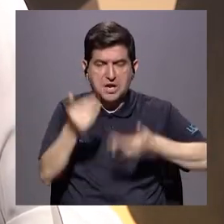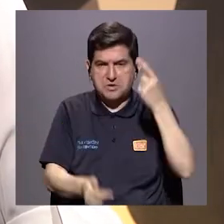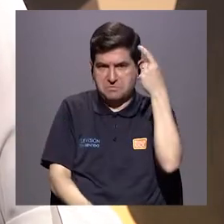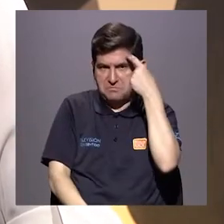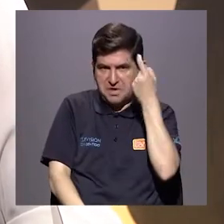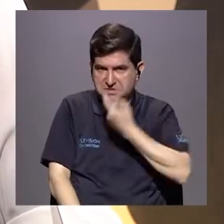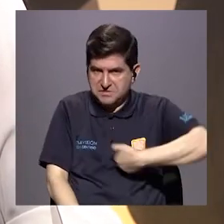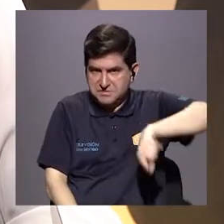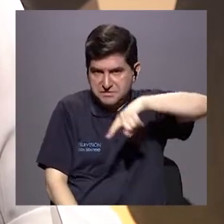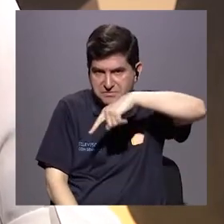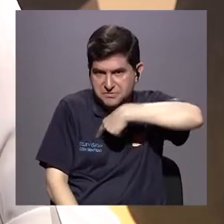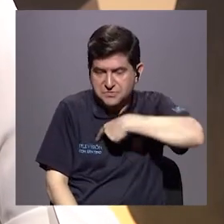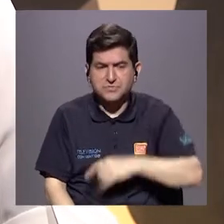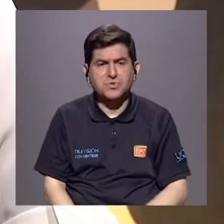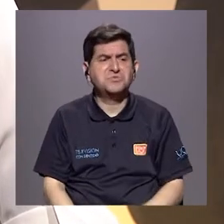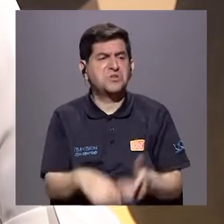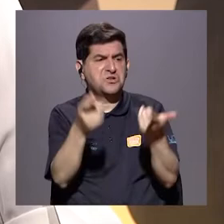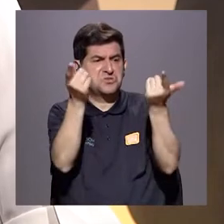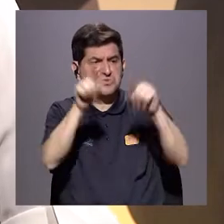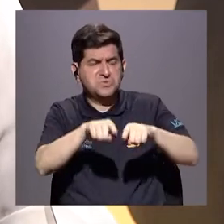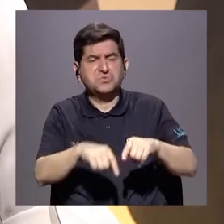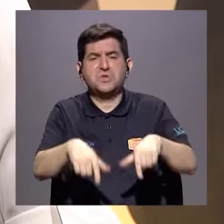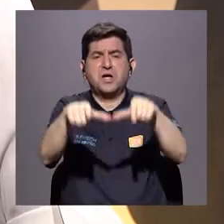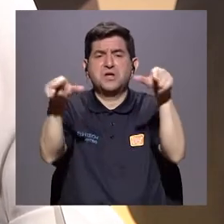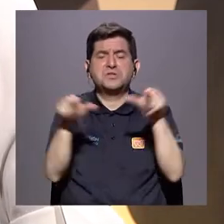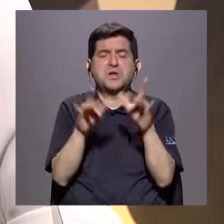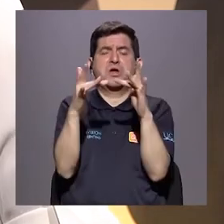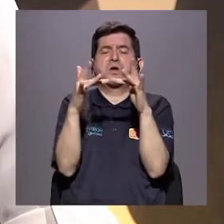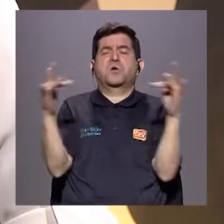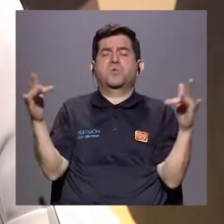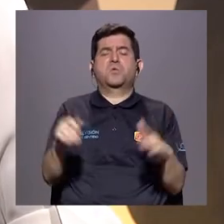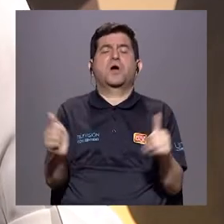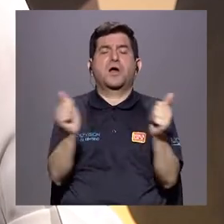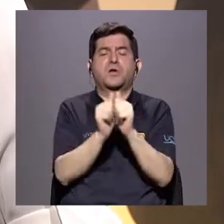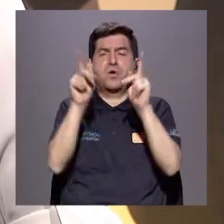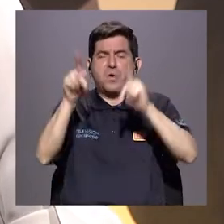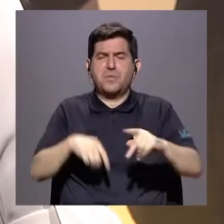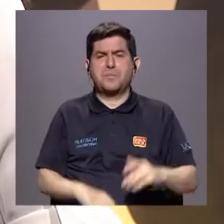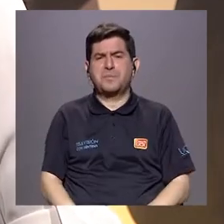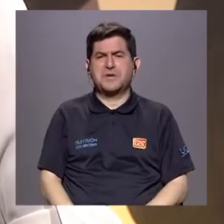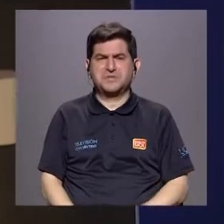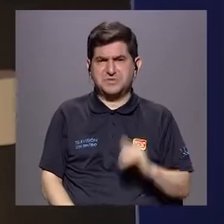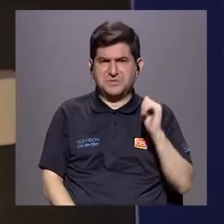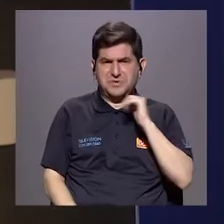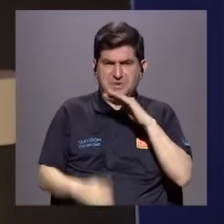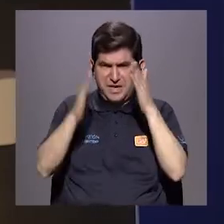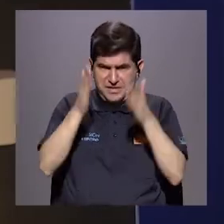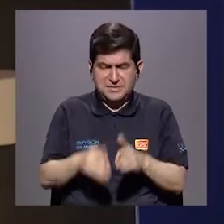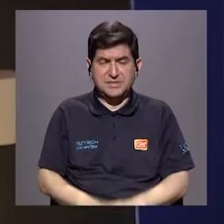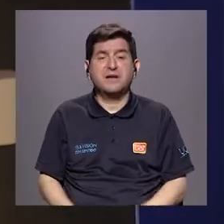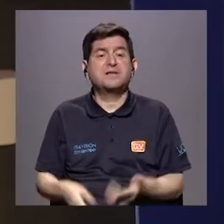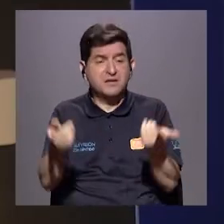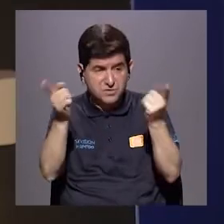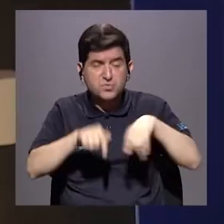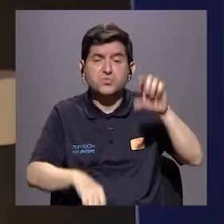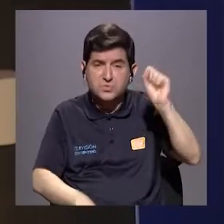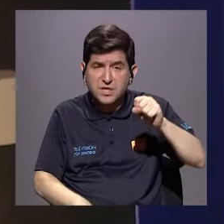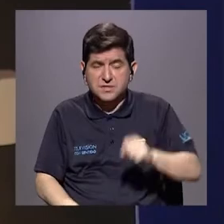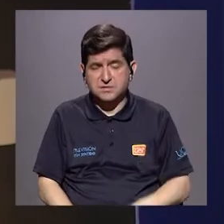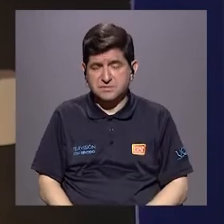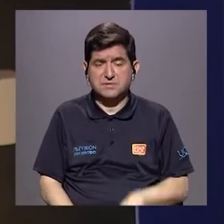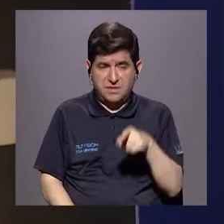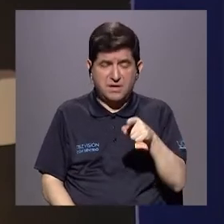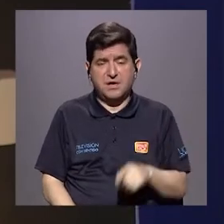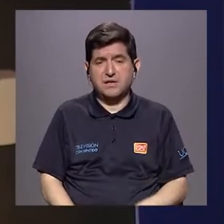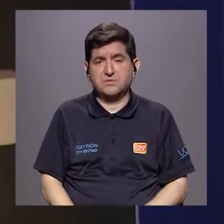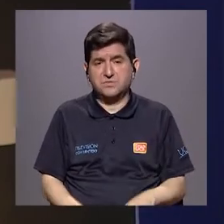pensaríamos, de que ocurre en un lote baldío con un extraño y es una violación, bueno, eso ocurre, ¿verdad? Eso,